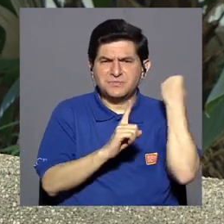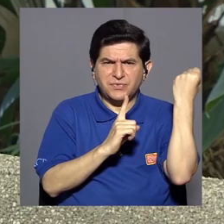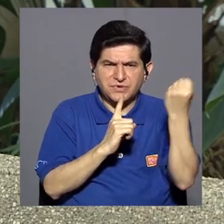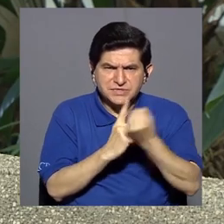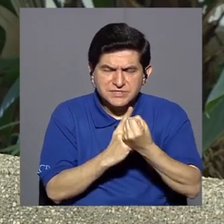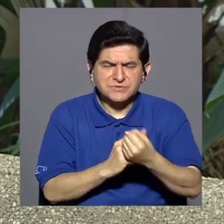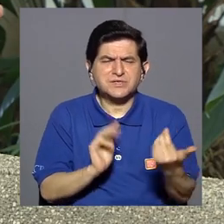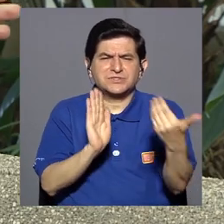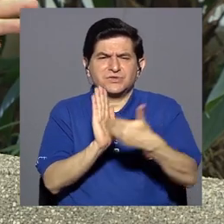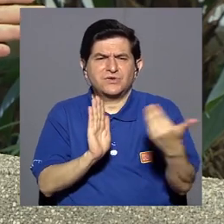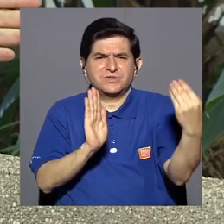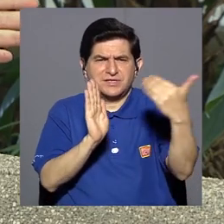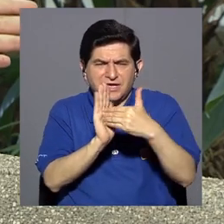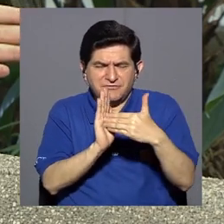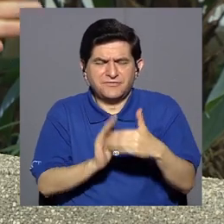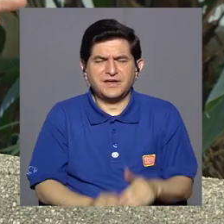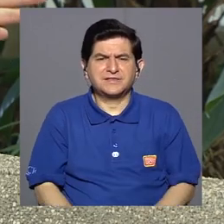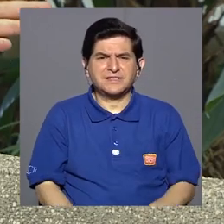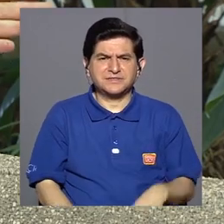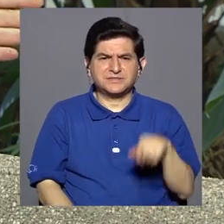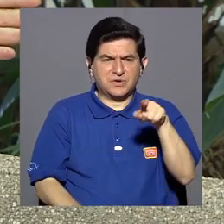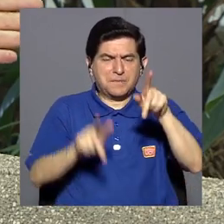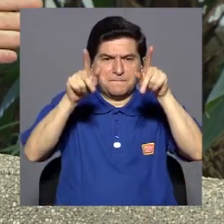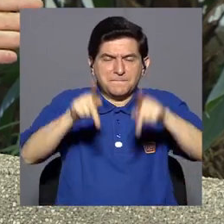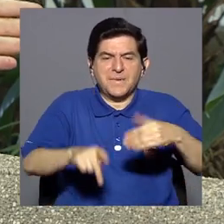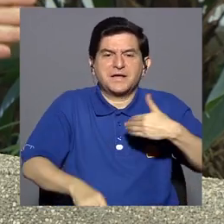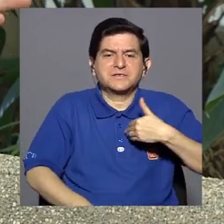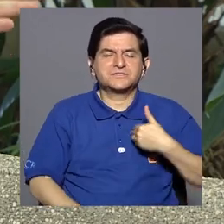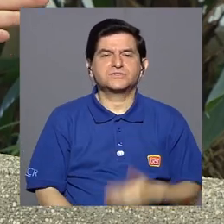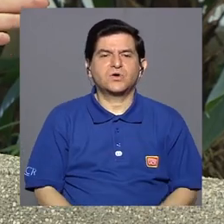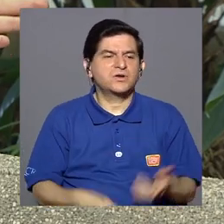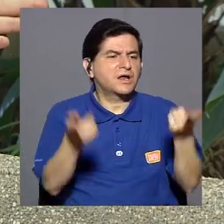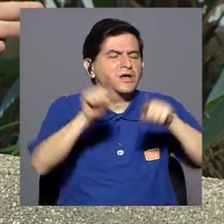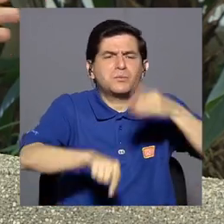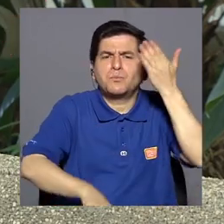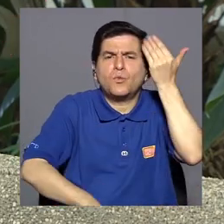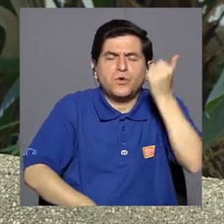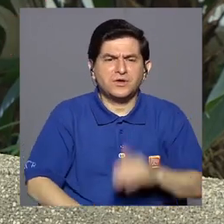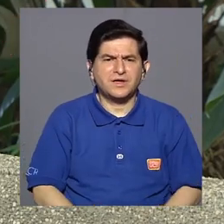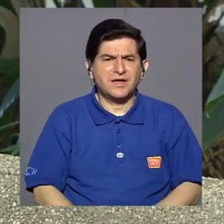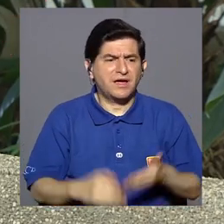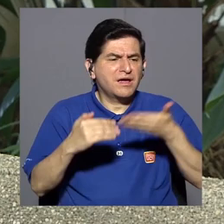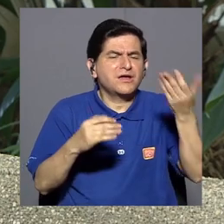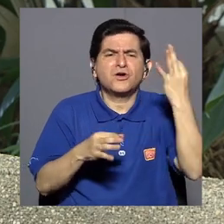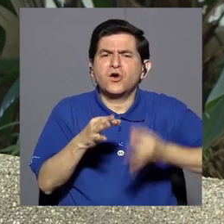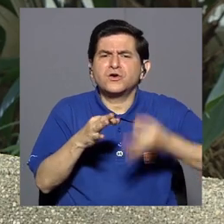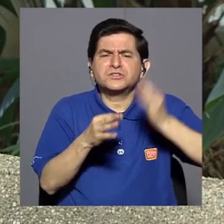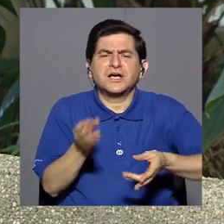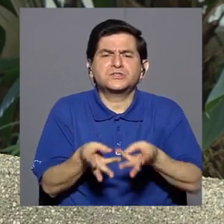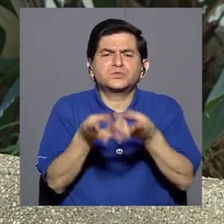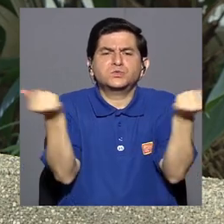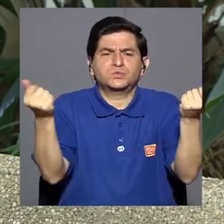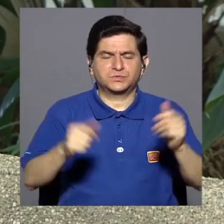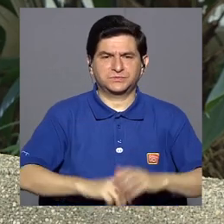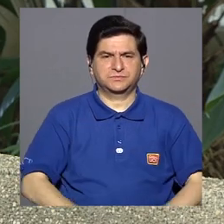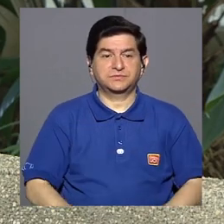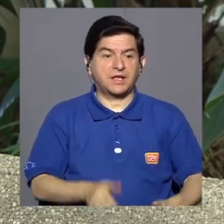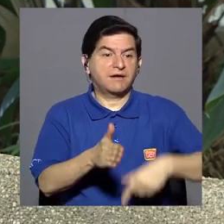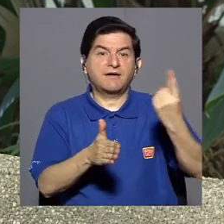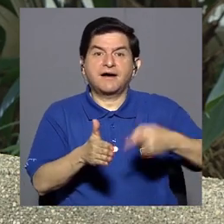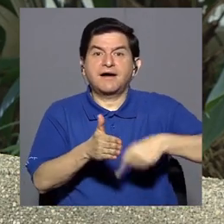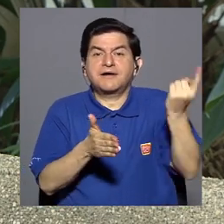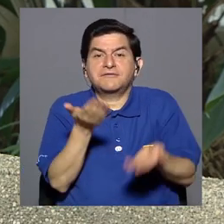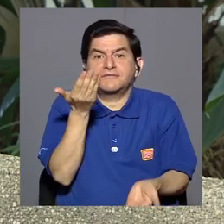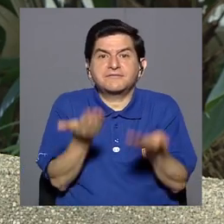demencia o de deterioro cognitivo que puede tener el paciente, por qué está pasando. Y hay cosas que son muy sencillas de arreglar, por ejemplo,